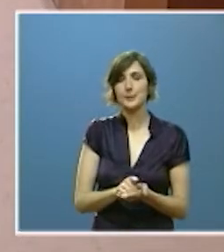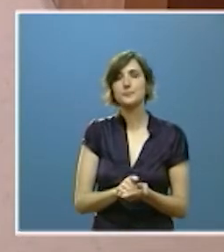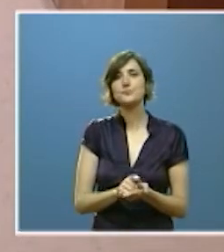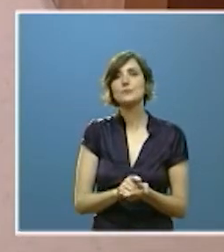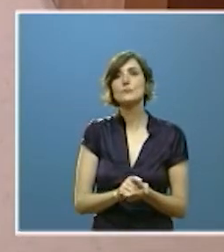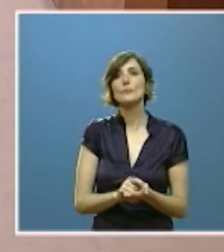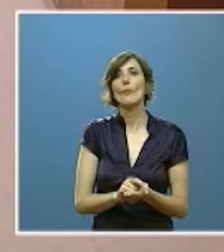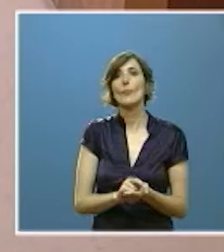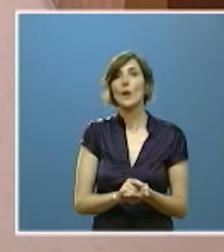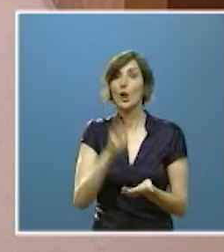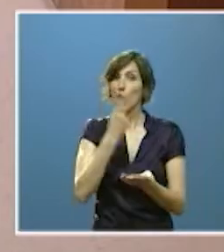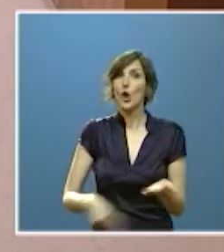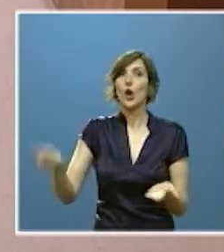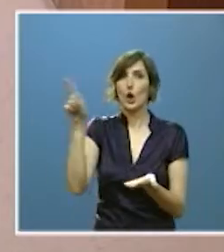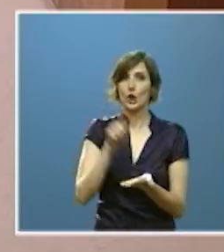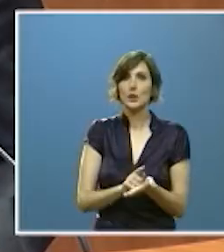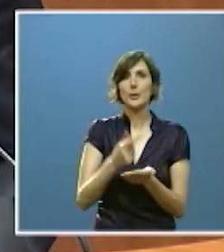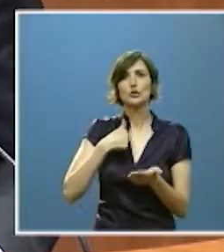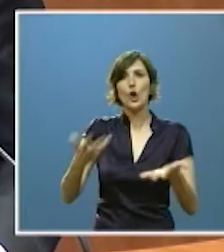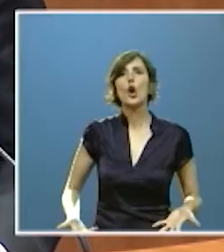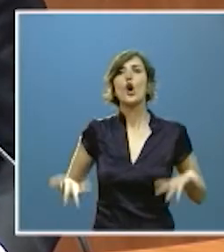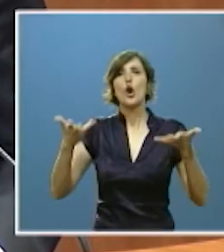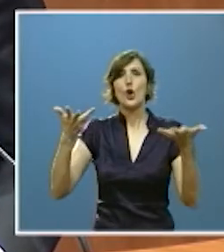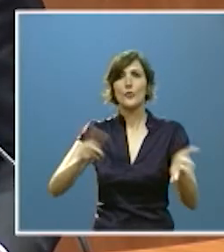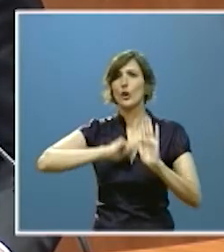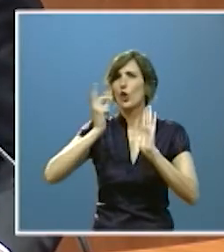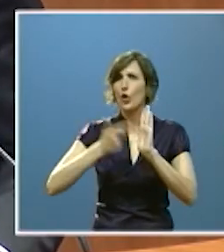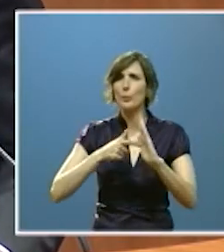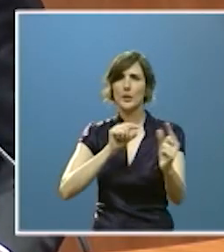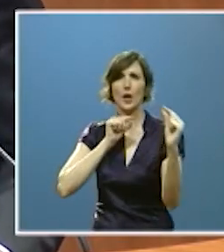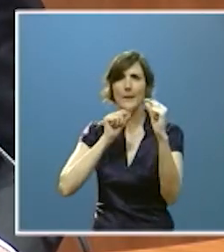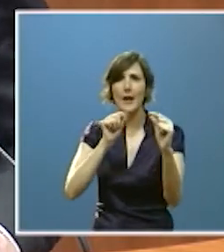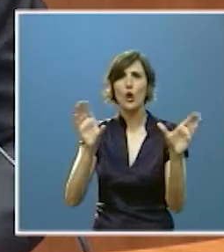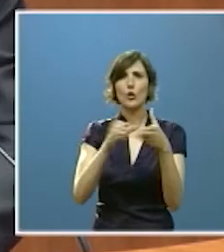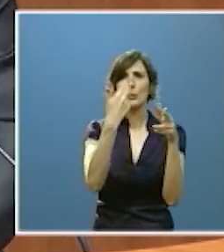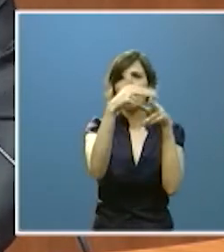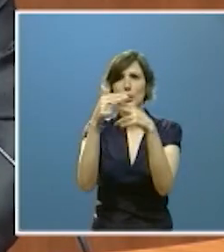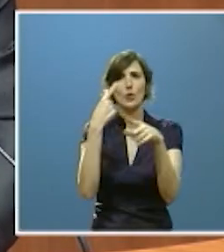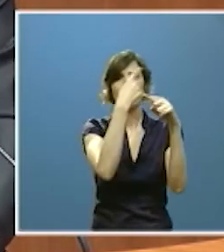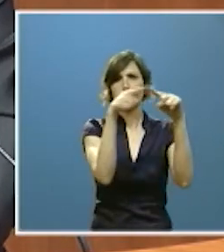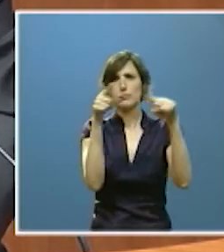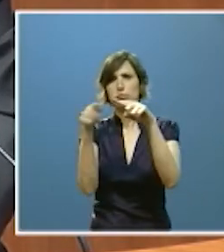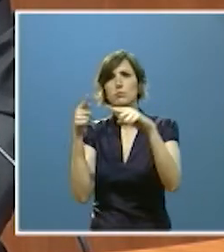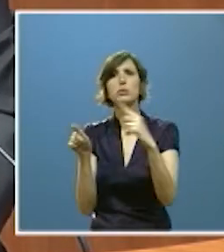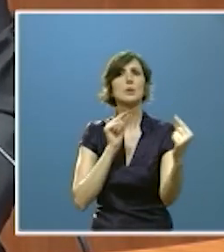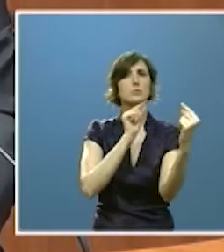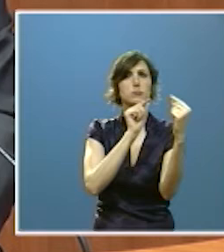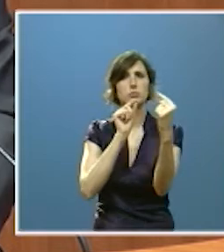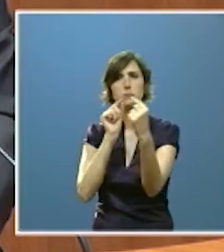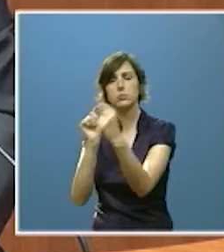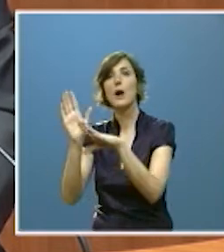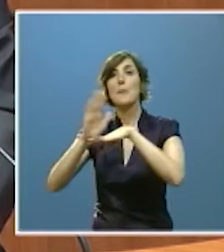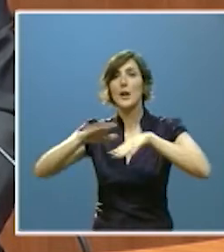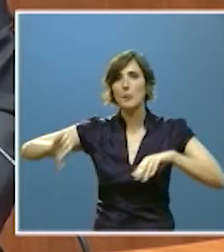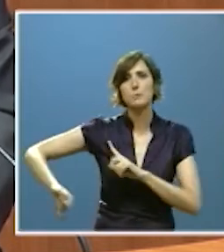una vez una vez más ofrezco nuestra total disposición de diálogo con los grupos parlamentarios para culminar este proceso tan